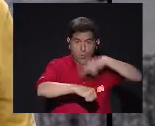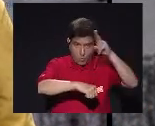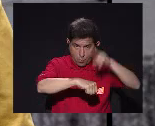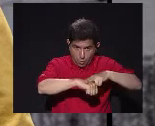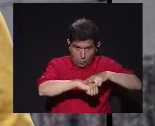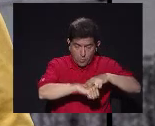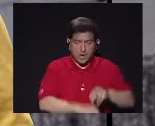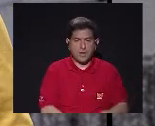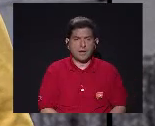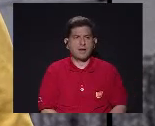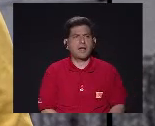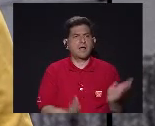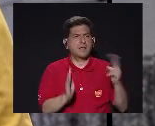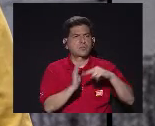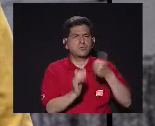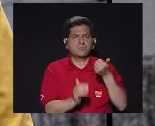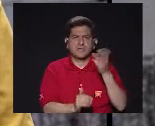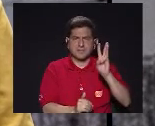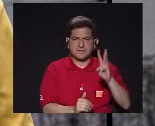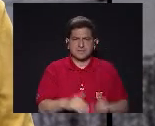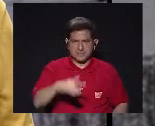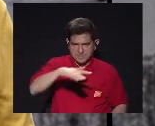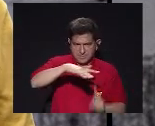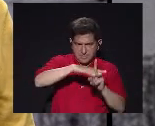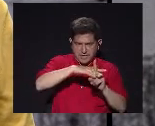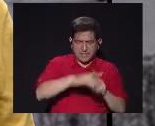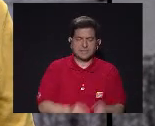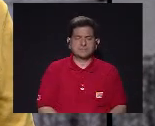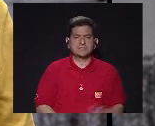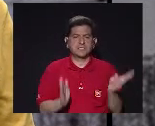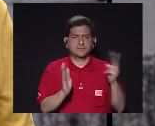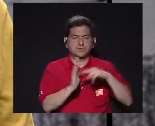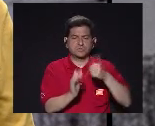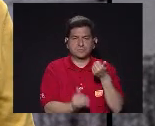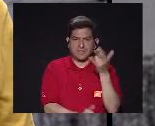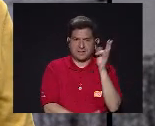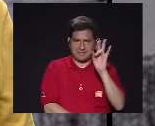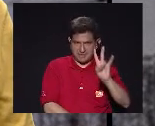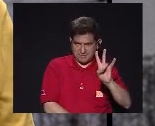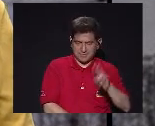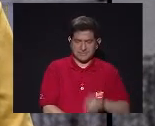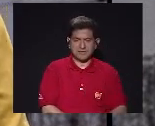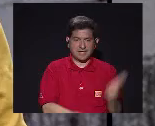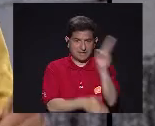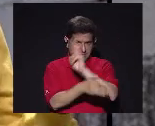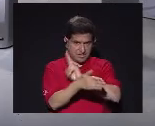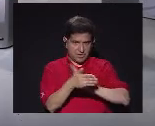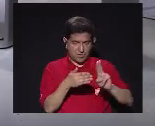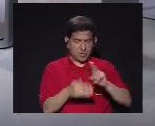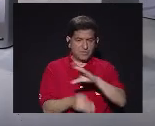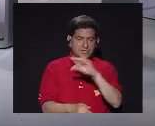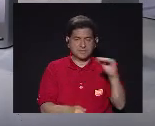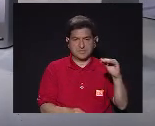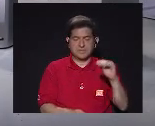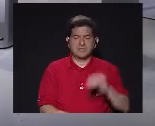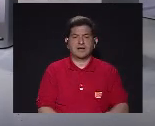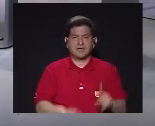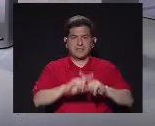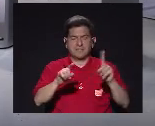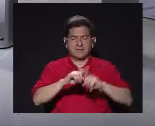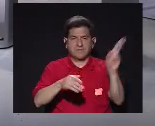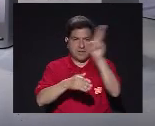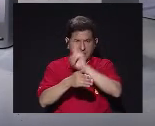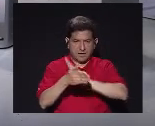Que fue en el En el dos mil dieciséis En el dos mil diecisiete La universidad Y el conjunto De digamos De